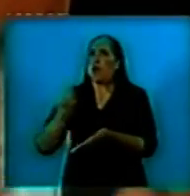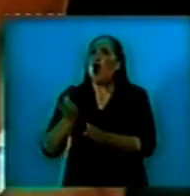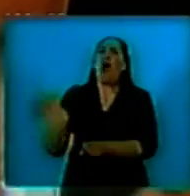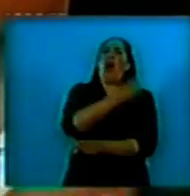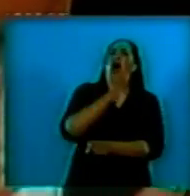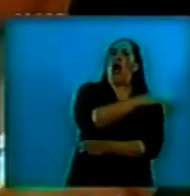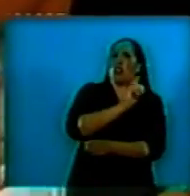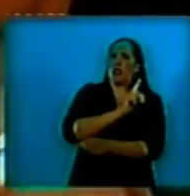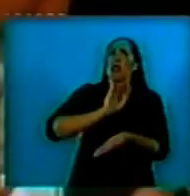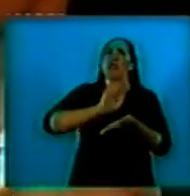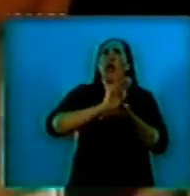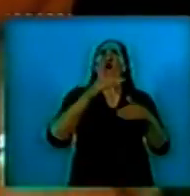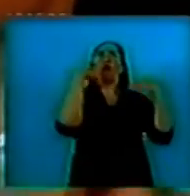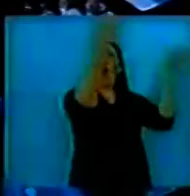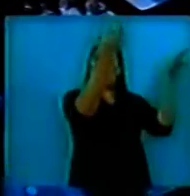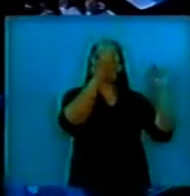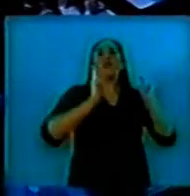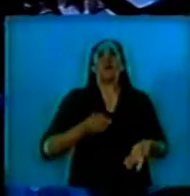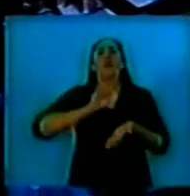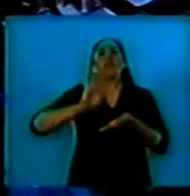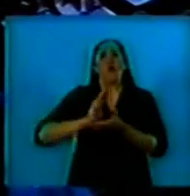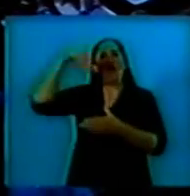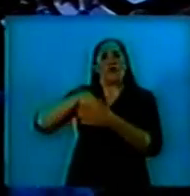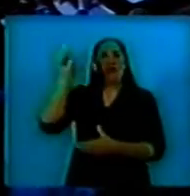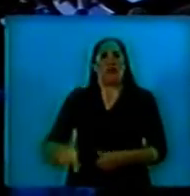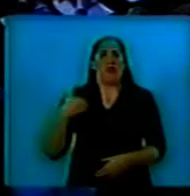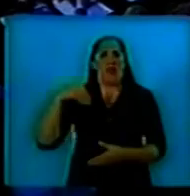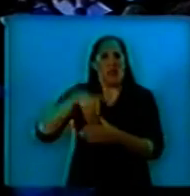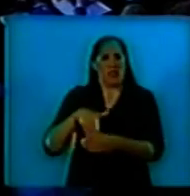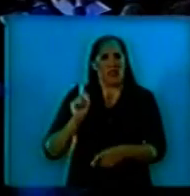externa y deuda interna.